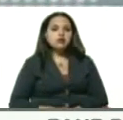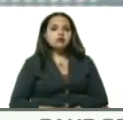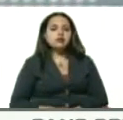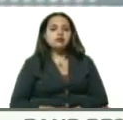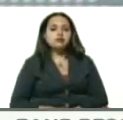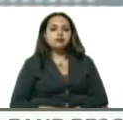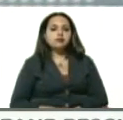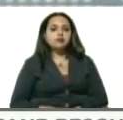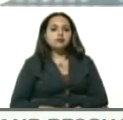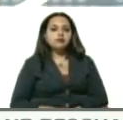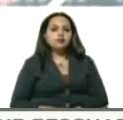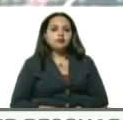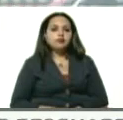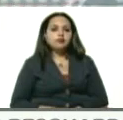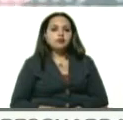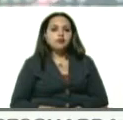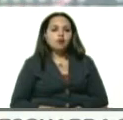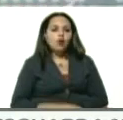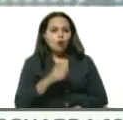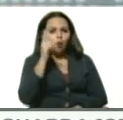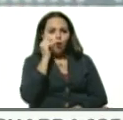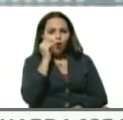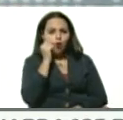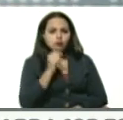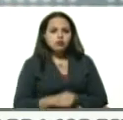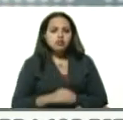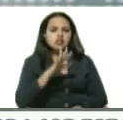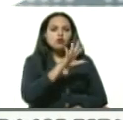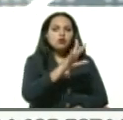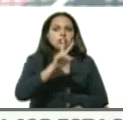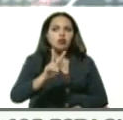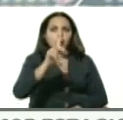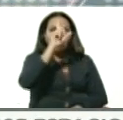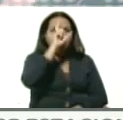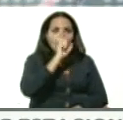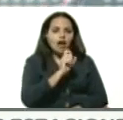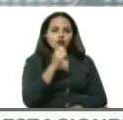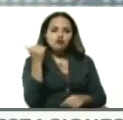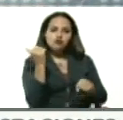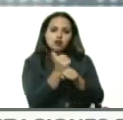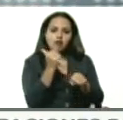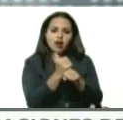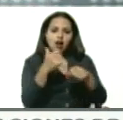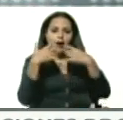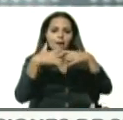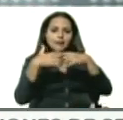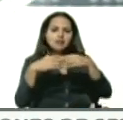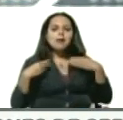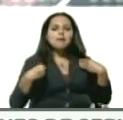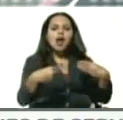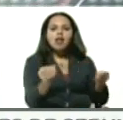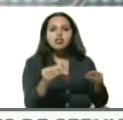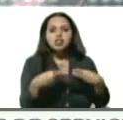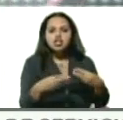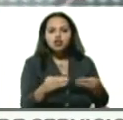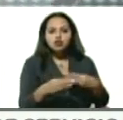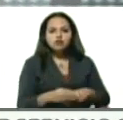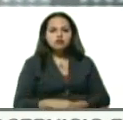Francisco, un señor de 52 años de edad, obrero de una empresa de plástico, tenía